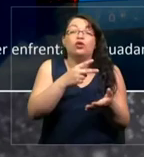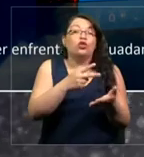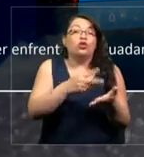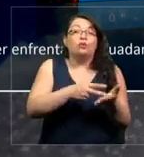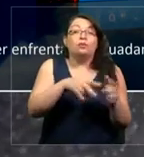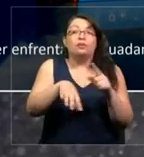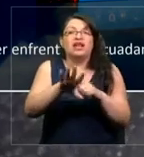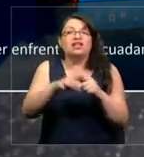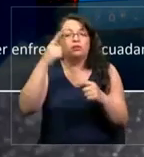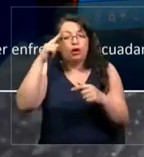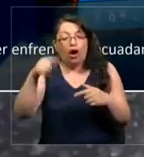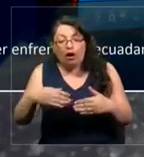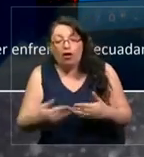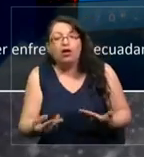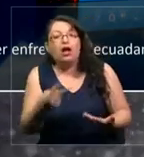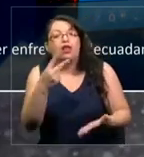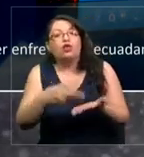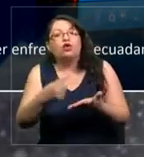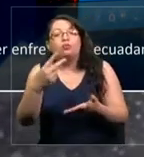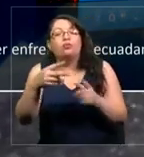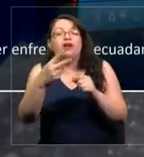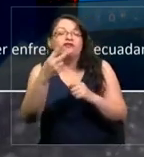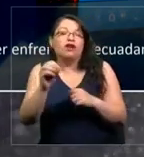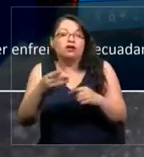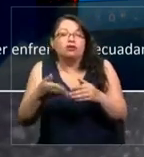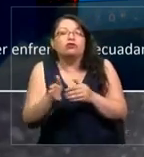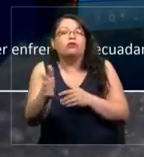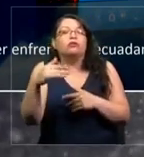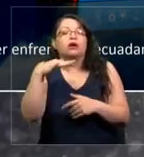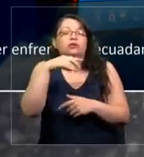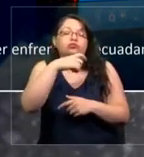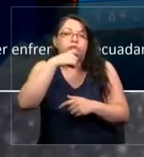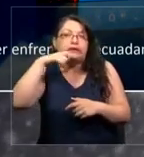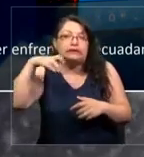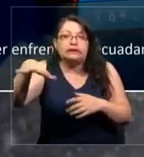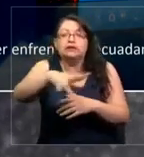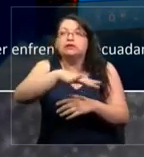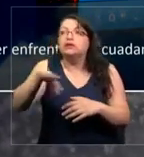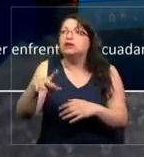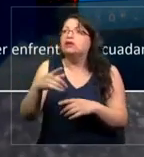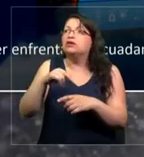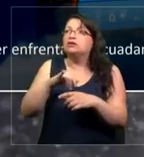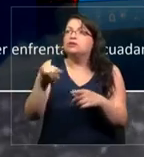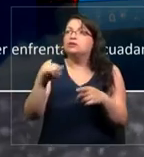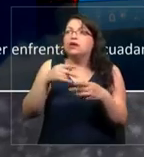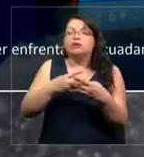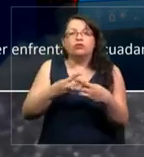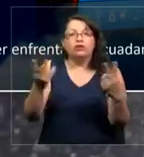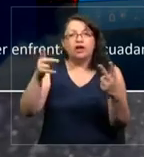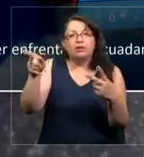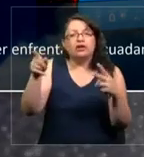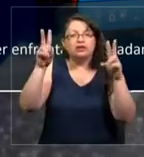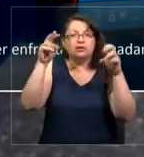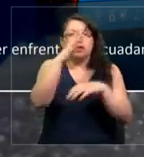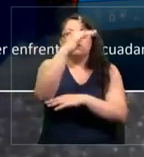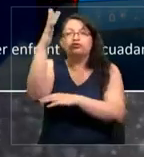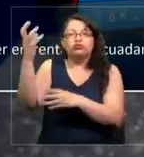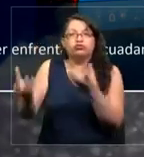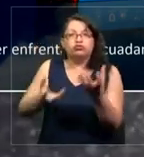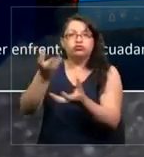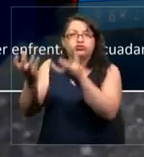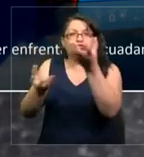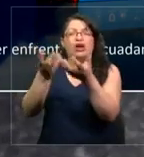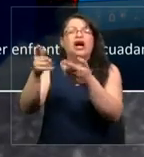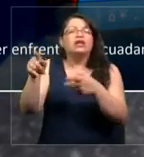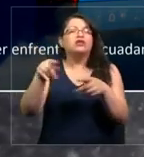sobre antropoceno, publicado el año pasado. Y recién la semana pasada publicamos este informe sobre incendios forestales. Estos son informes en que